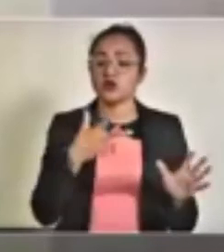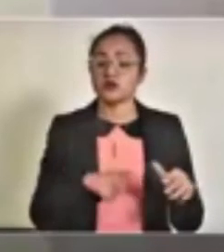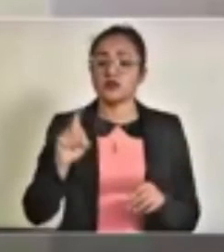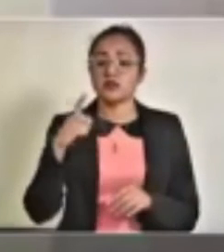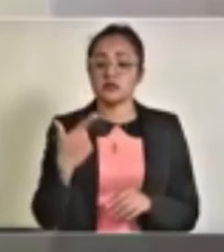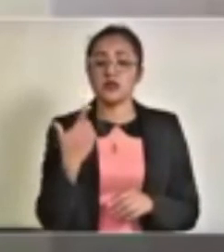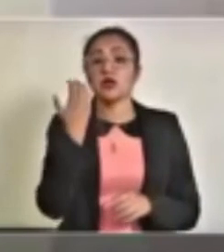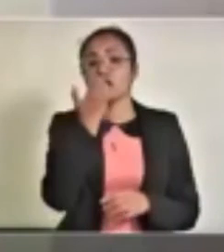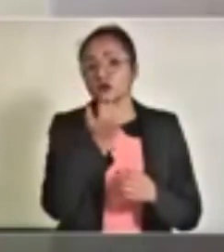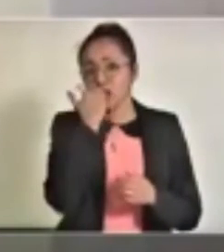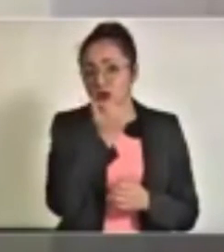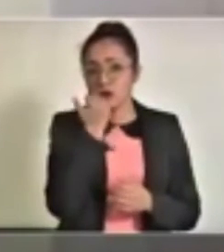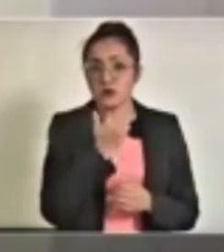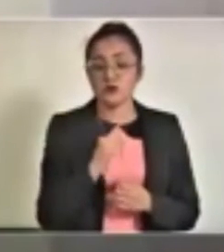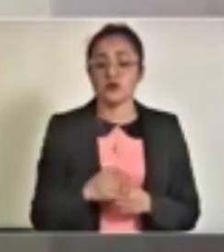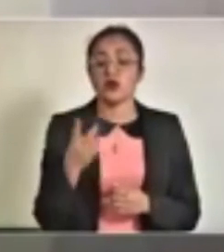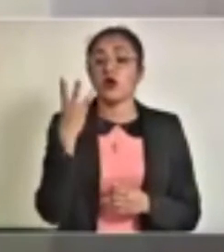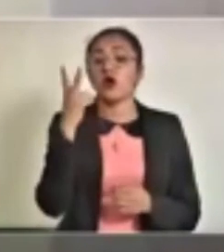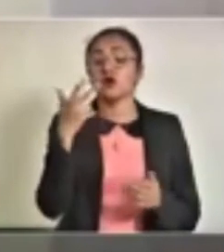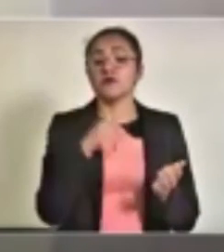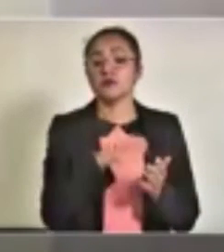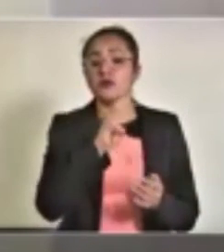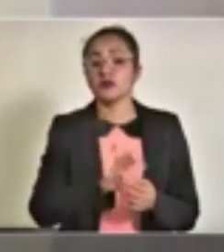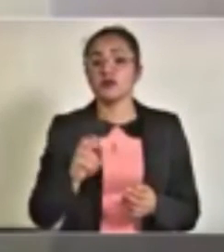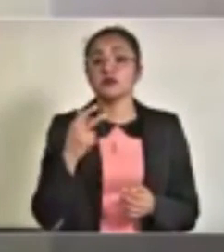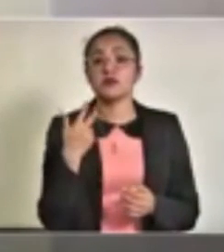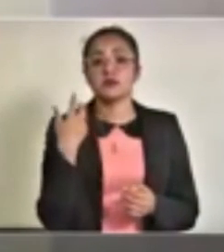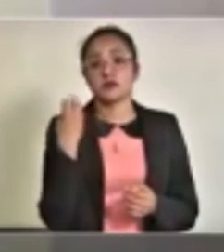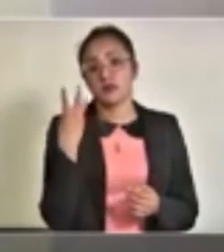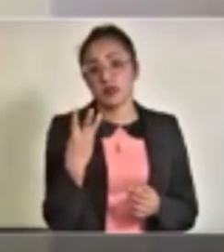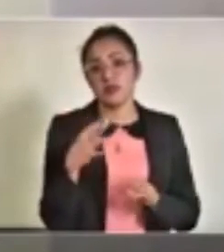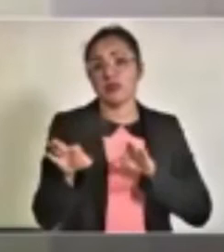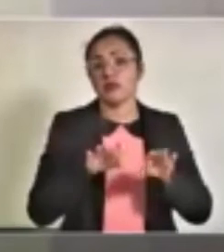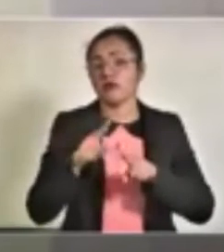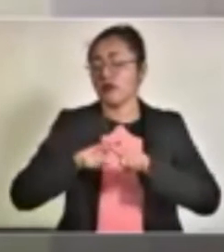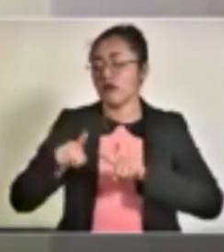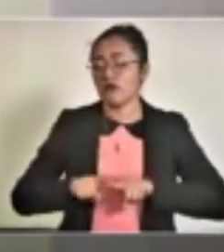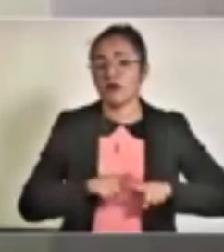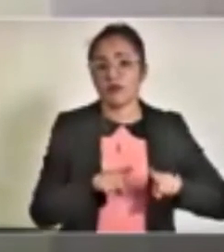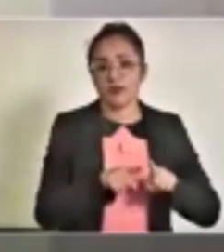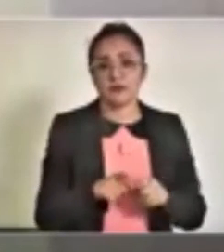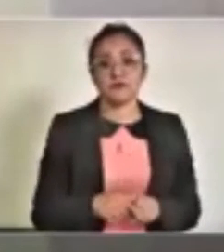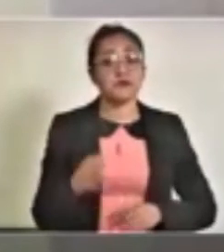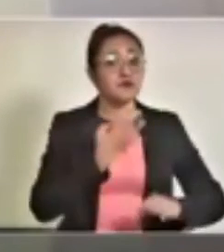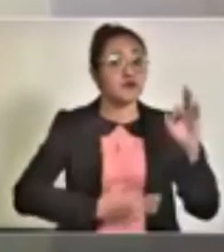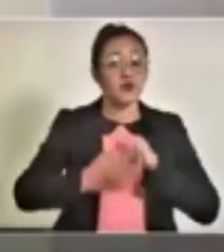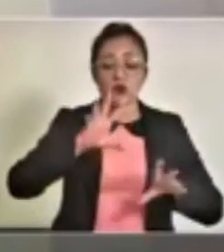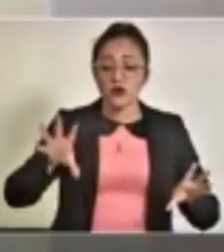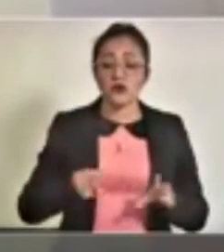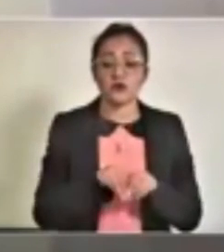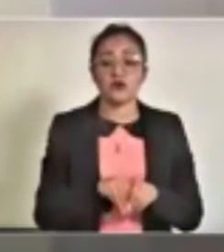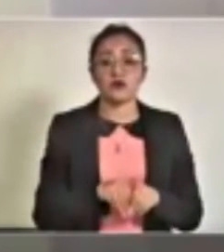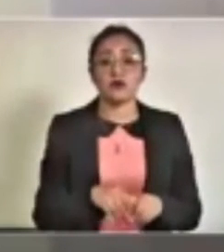estudiantes y 8,303 de trabajos diversos. De todos ellos, solo